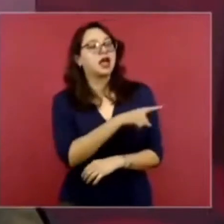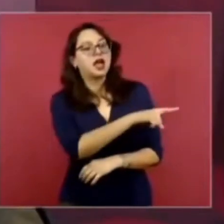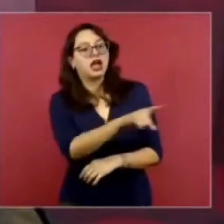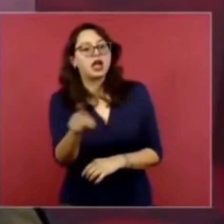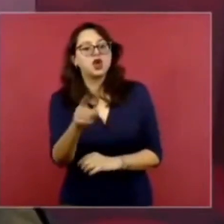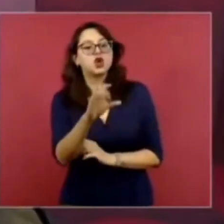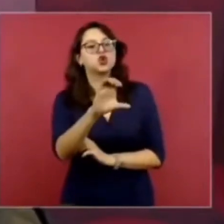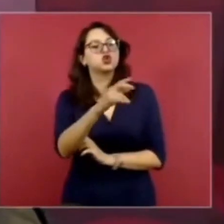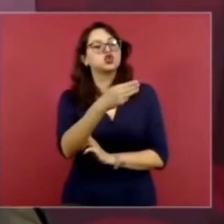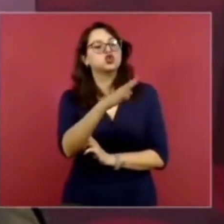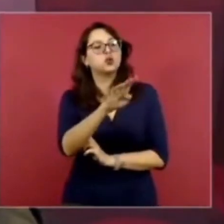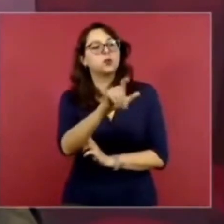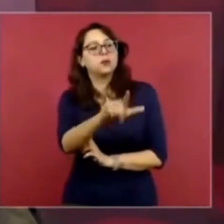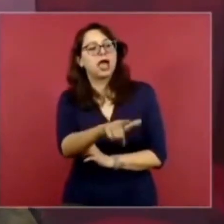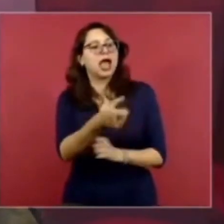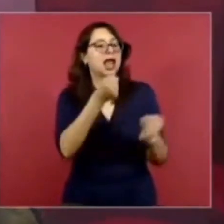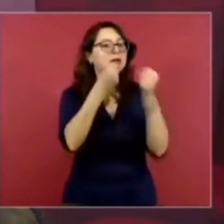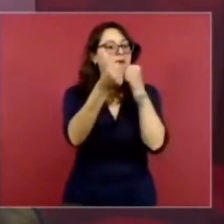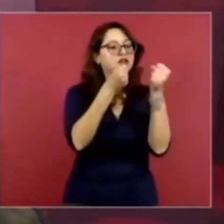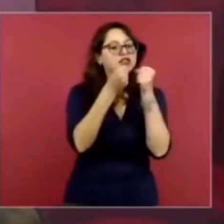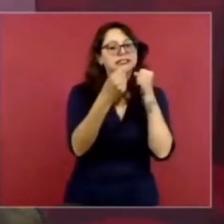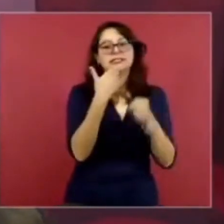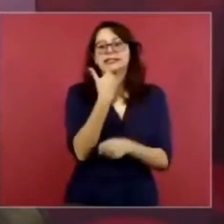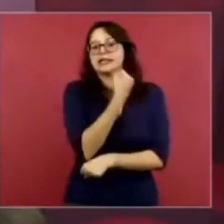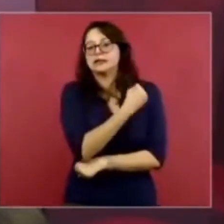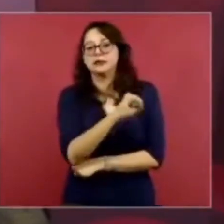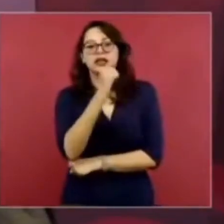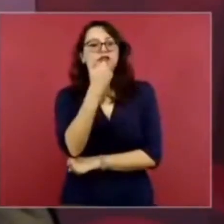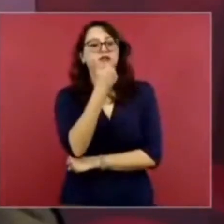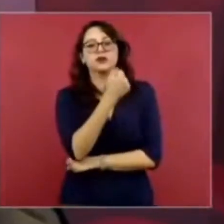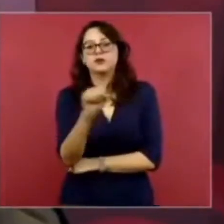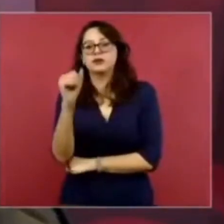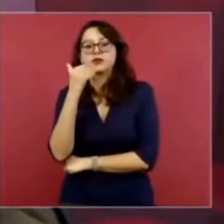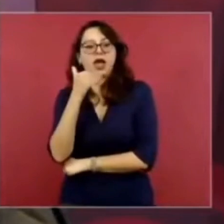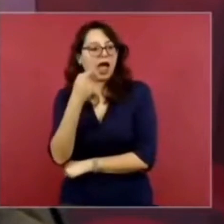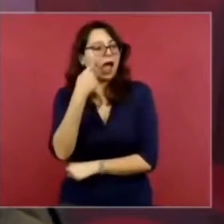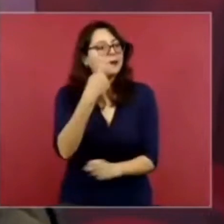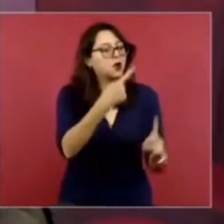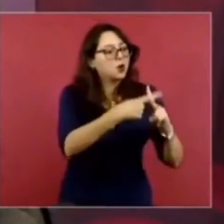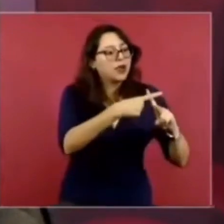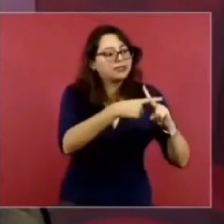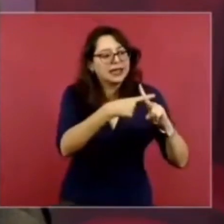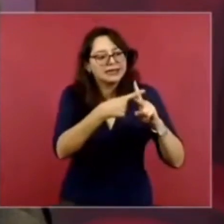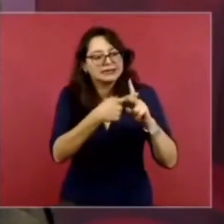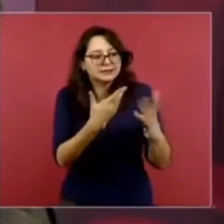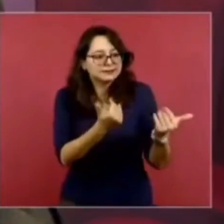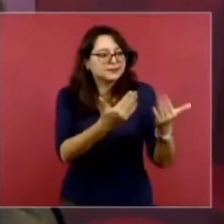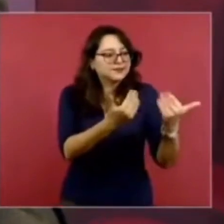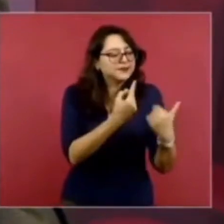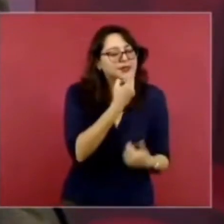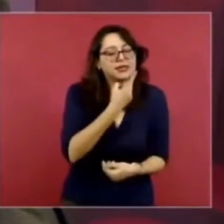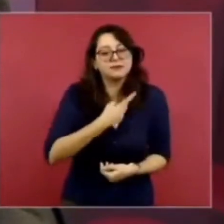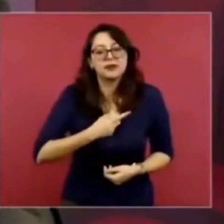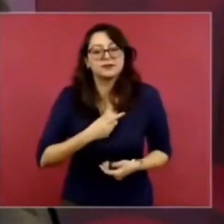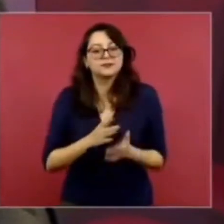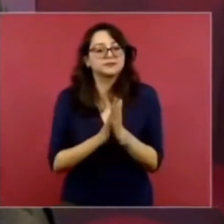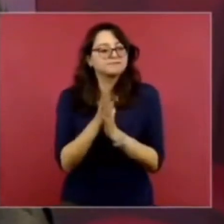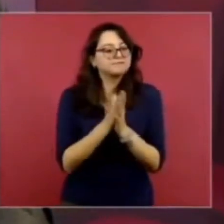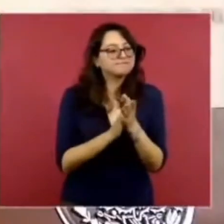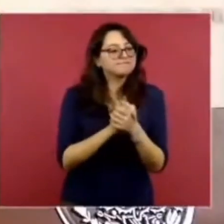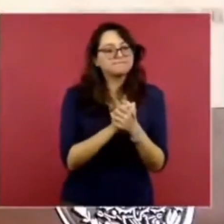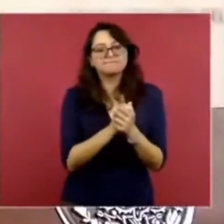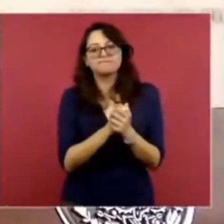expertos a que hagan sus cuentas de